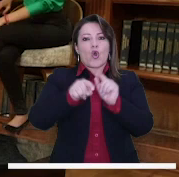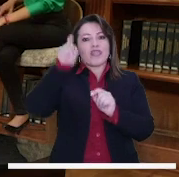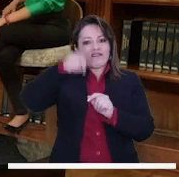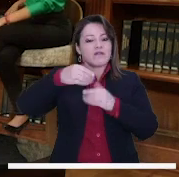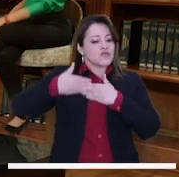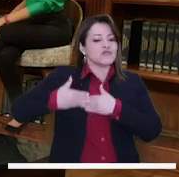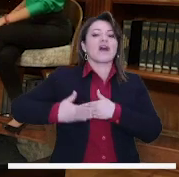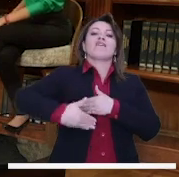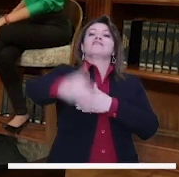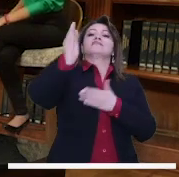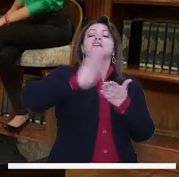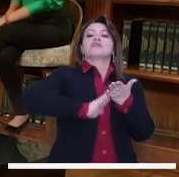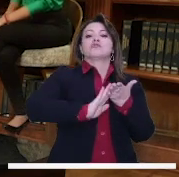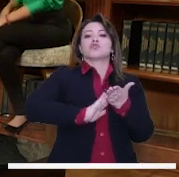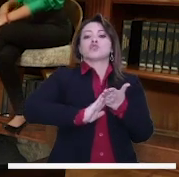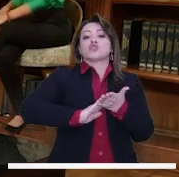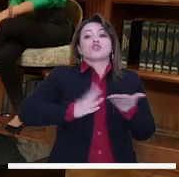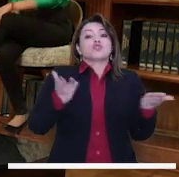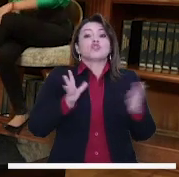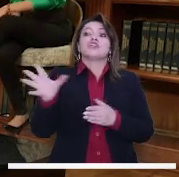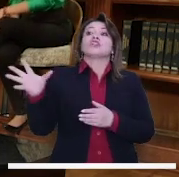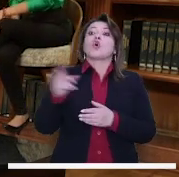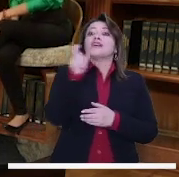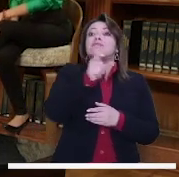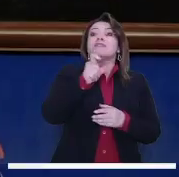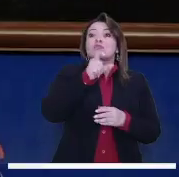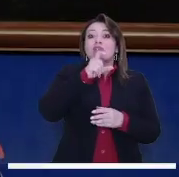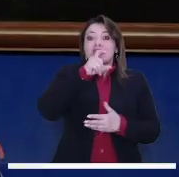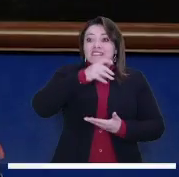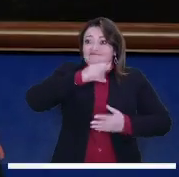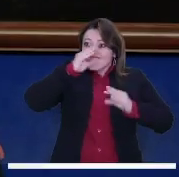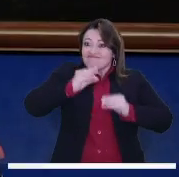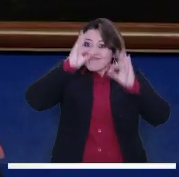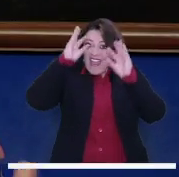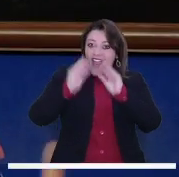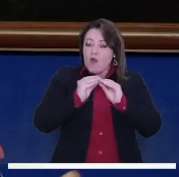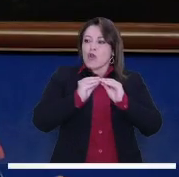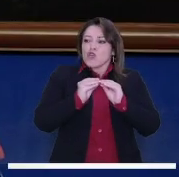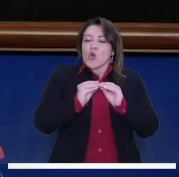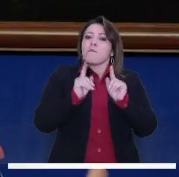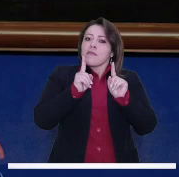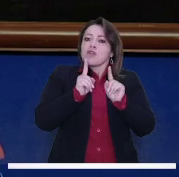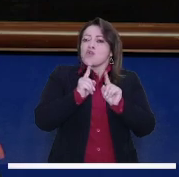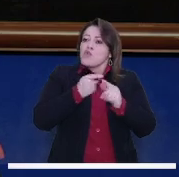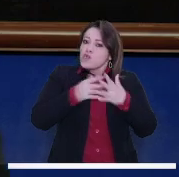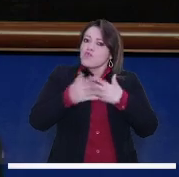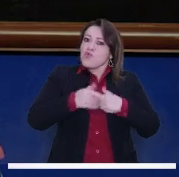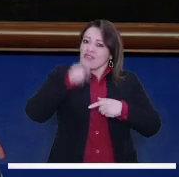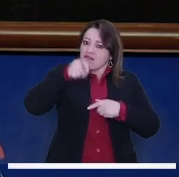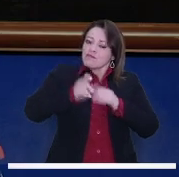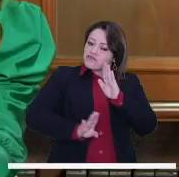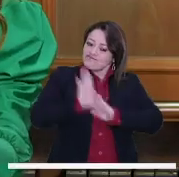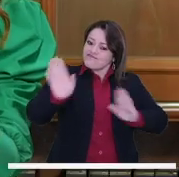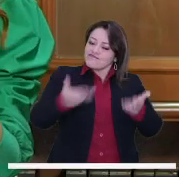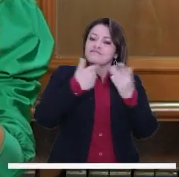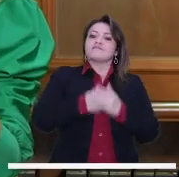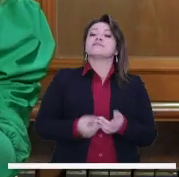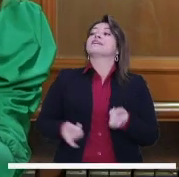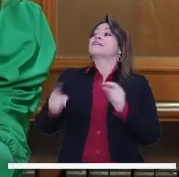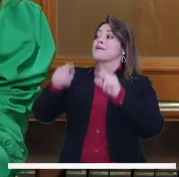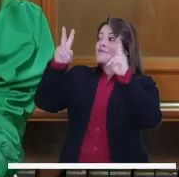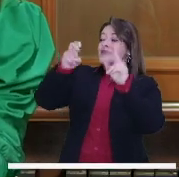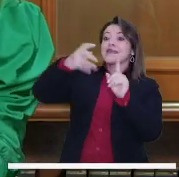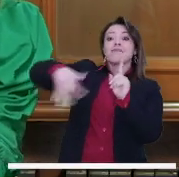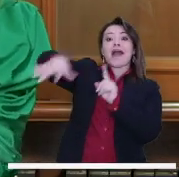hay que avanzar con soluciones que no dejan satisfecho a todo el mundo pero que es la única forma en que la ciudad en algún momento progrese. ¿El tema